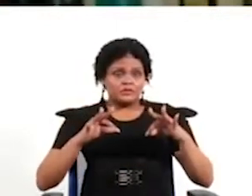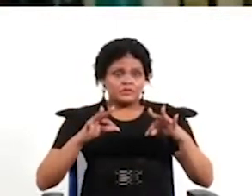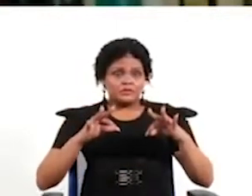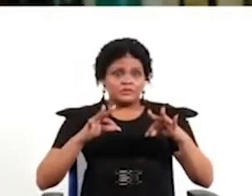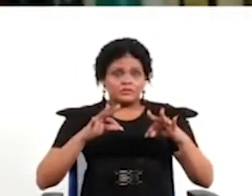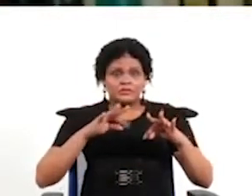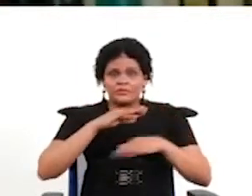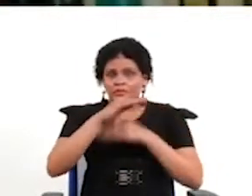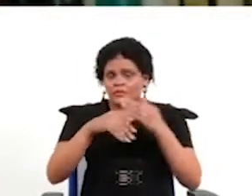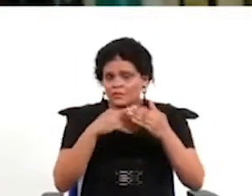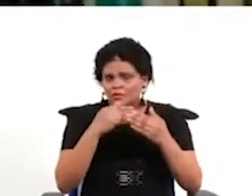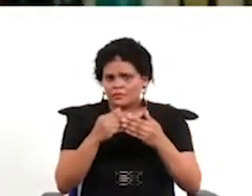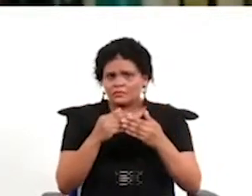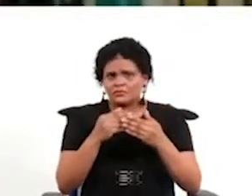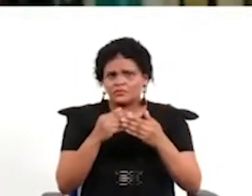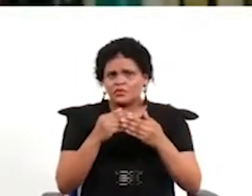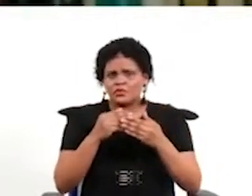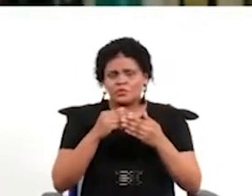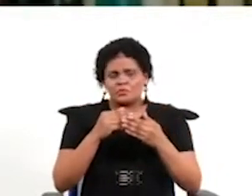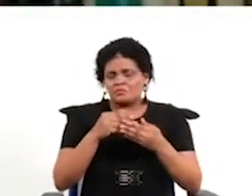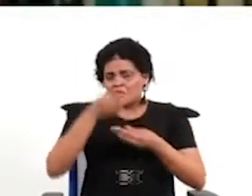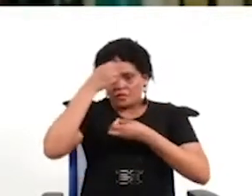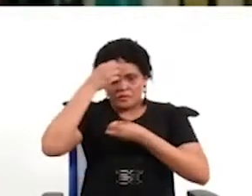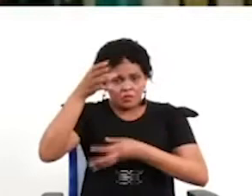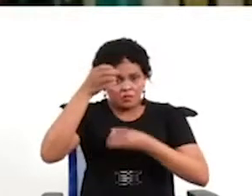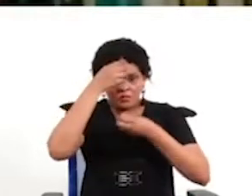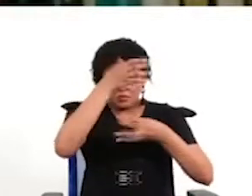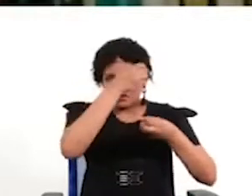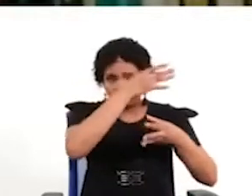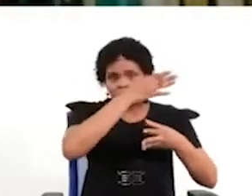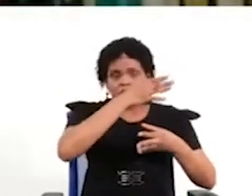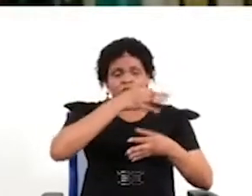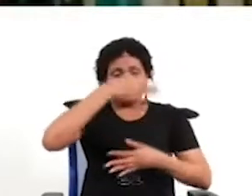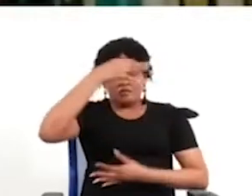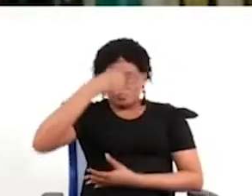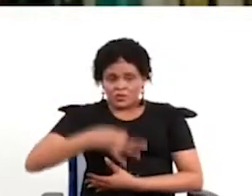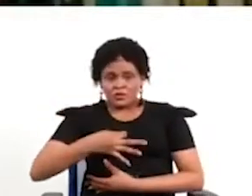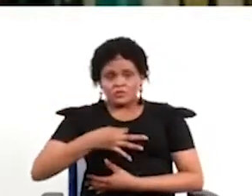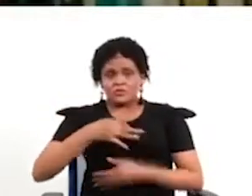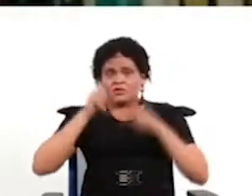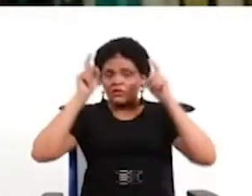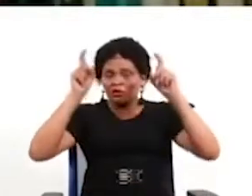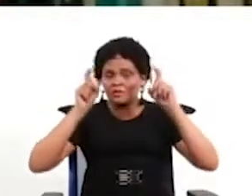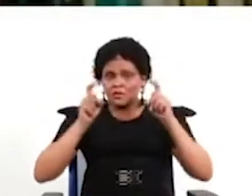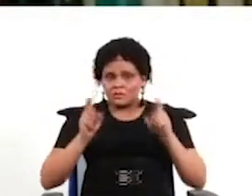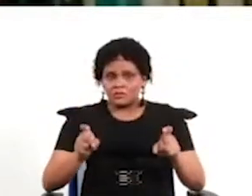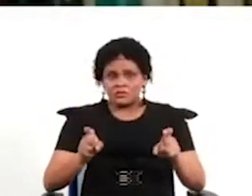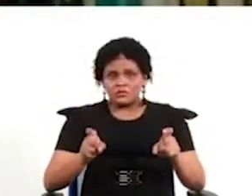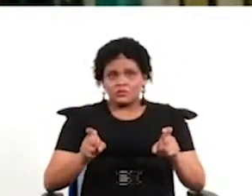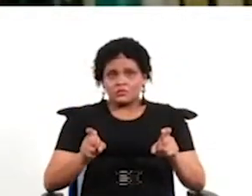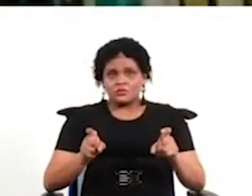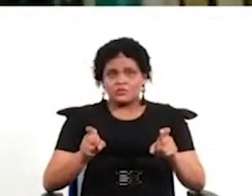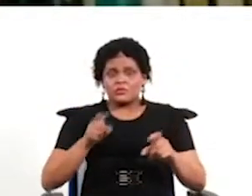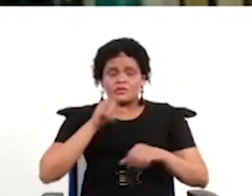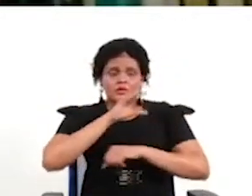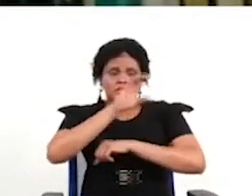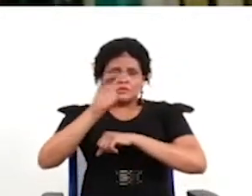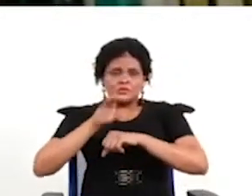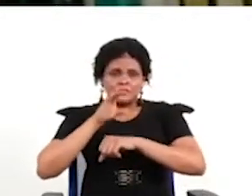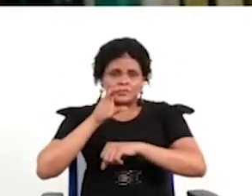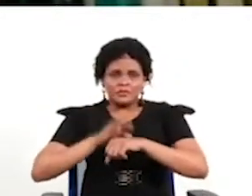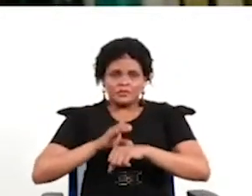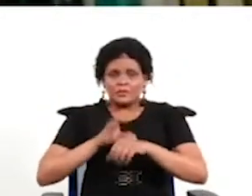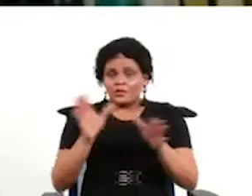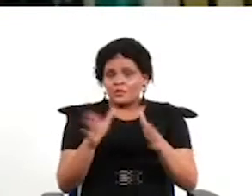realmente de dar información apropiada de hacer un proceso de educación cívica y estas